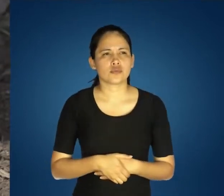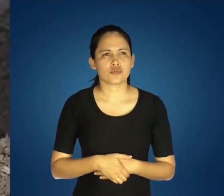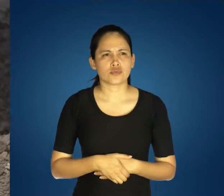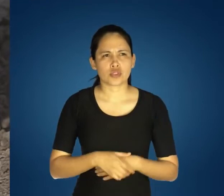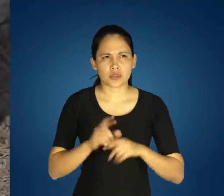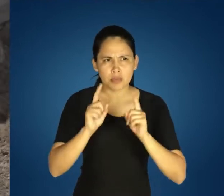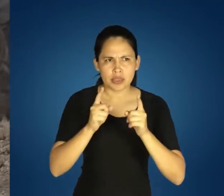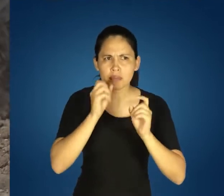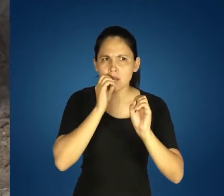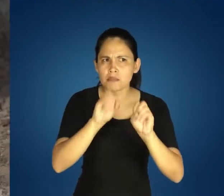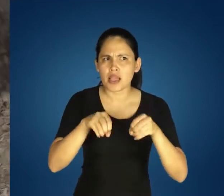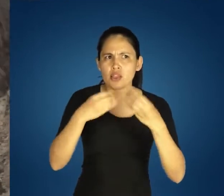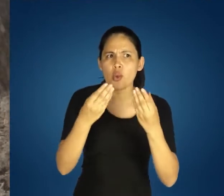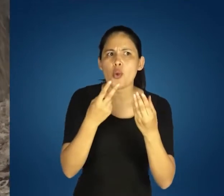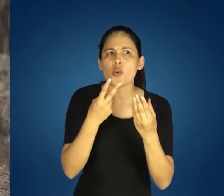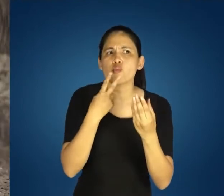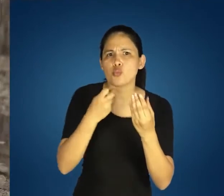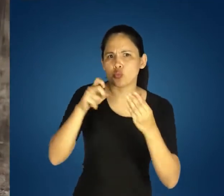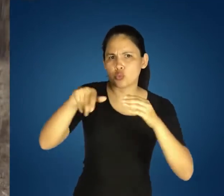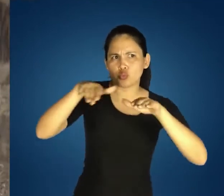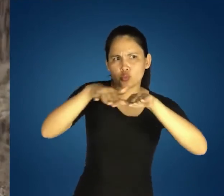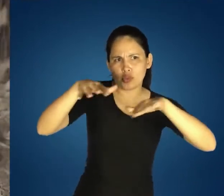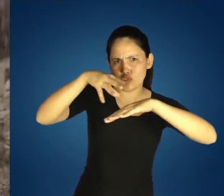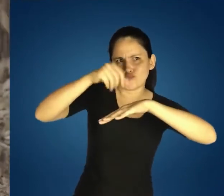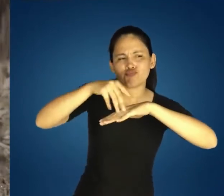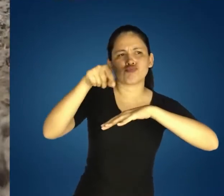esponjoso Y retiene bien la humedad